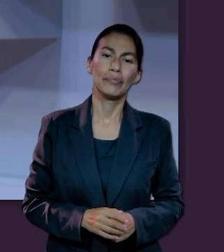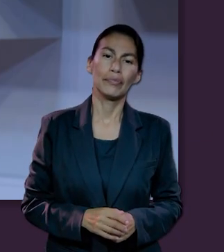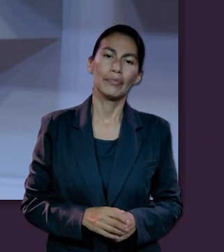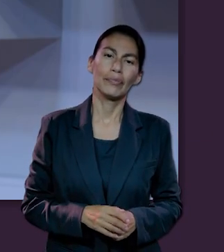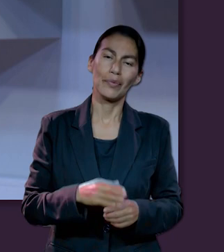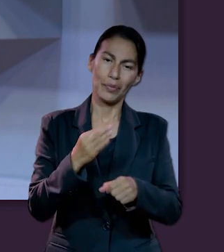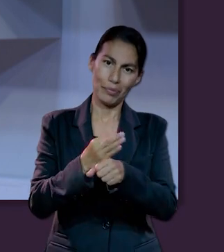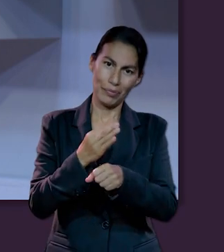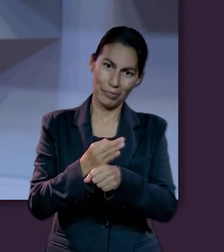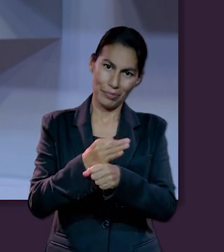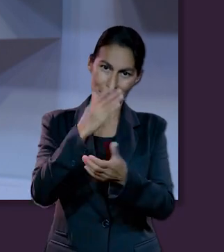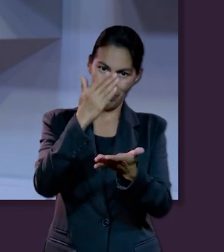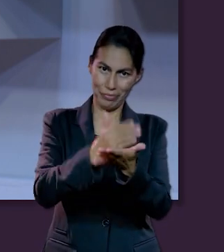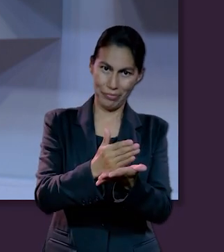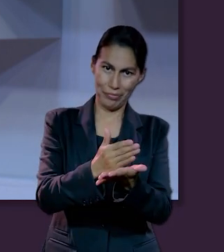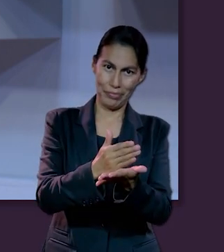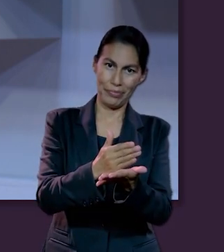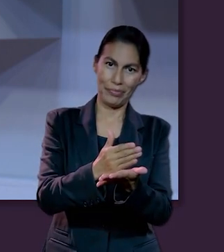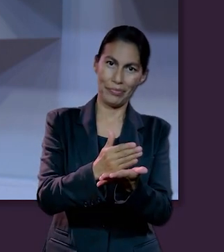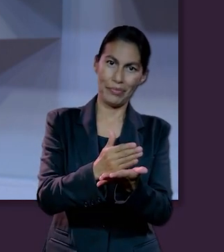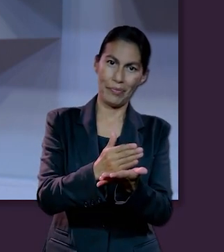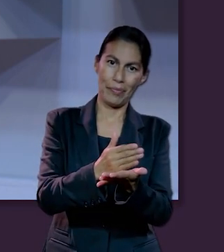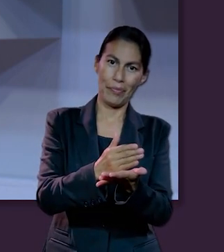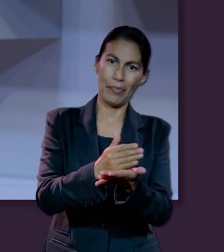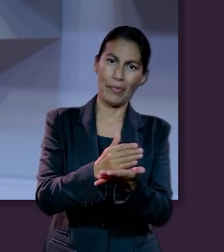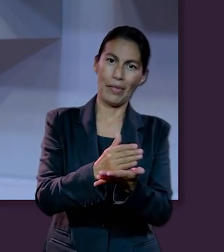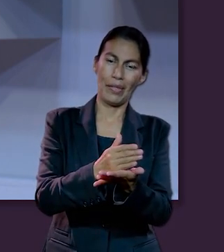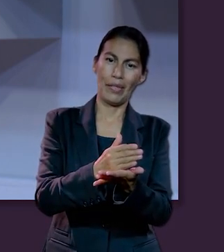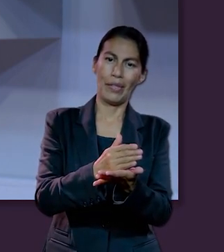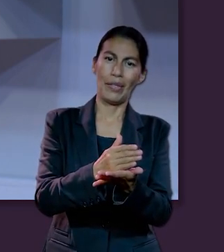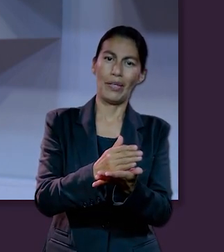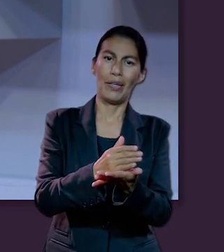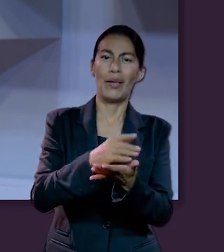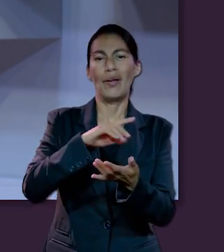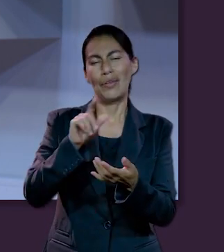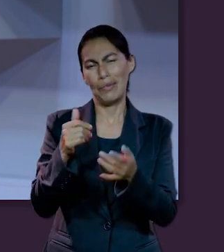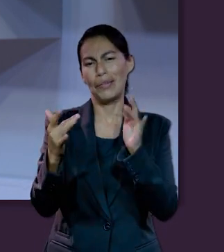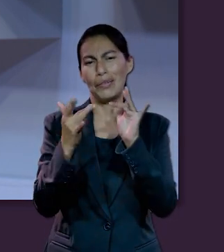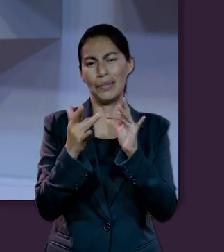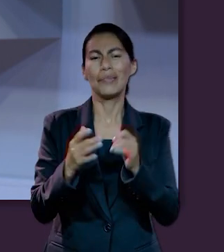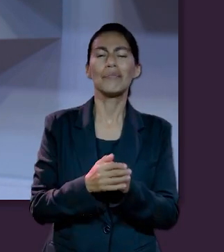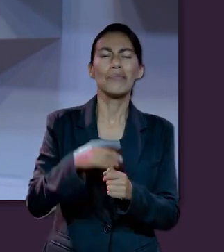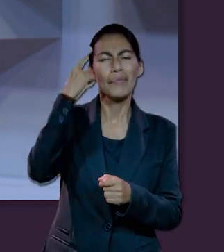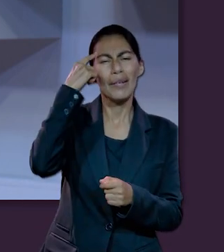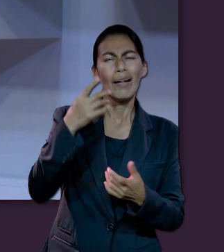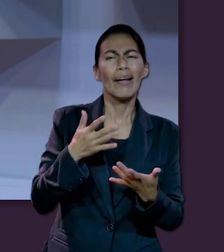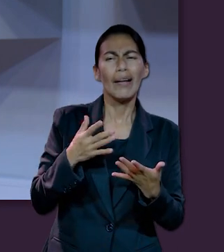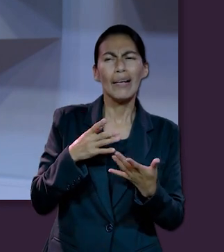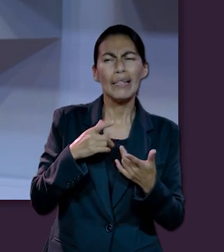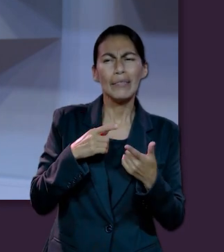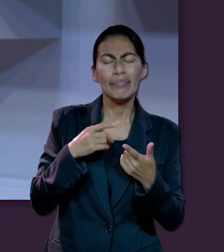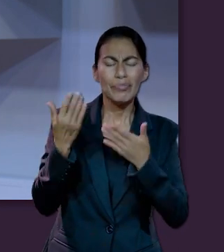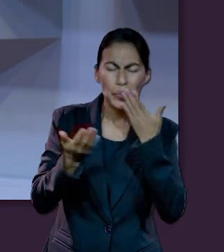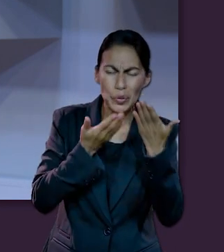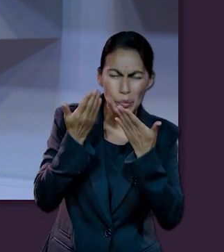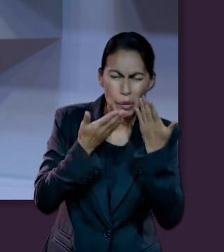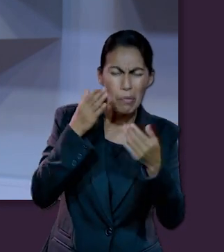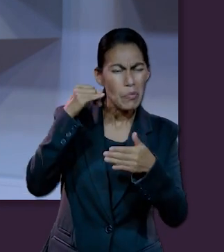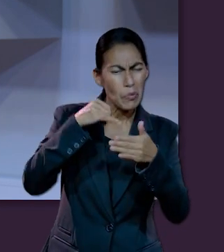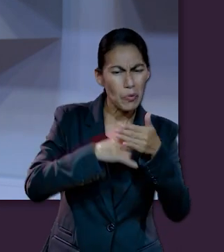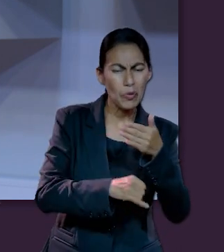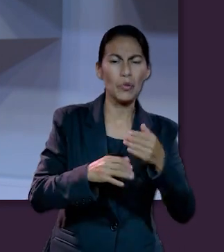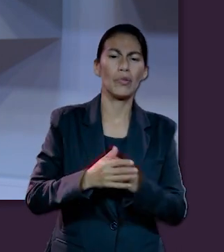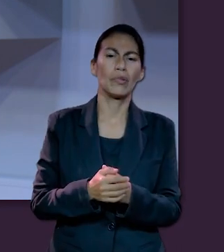En estos momentos vamos a hacer una pausa y vamos a volver para seguir ampliando un poco más y profundizando